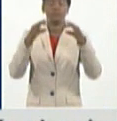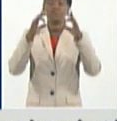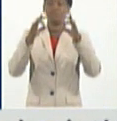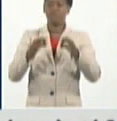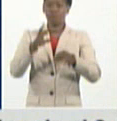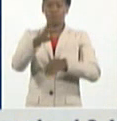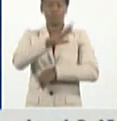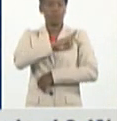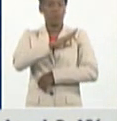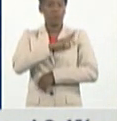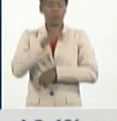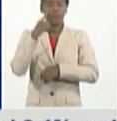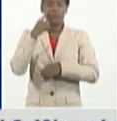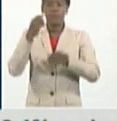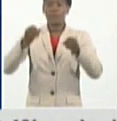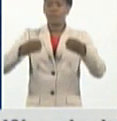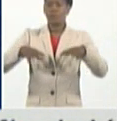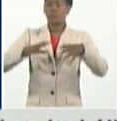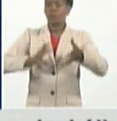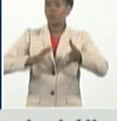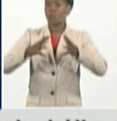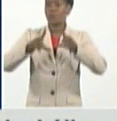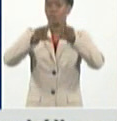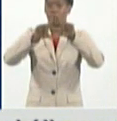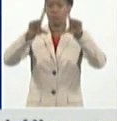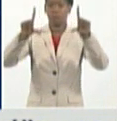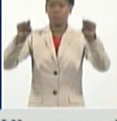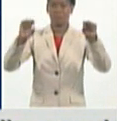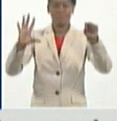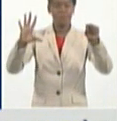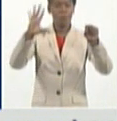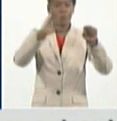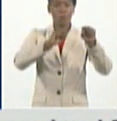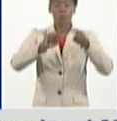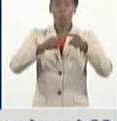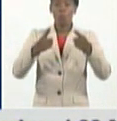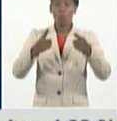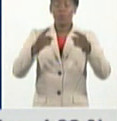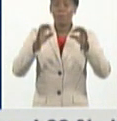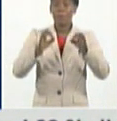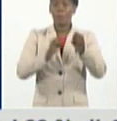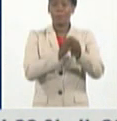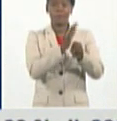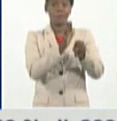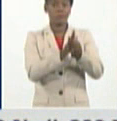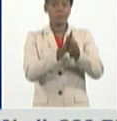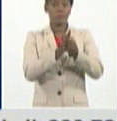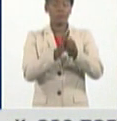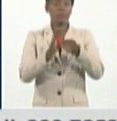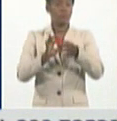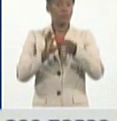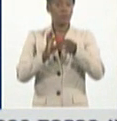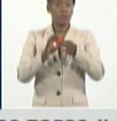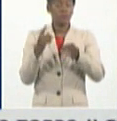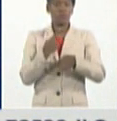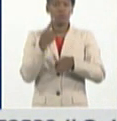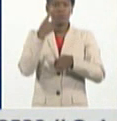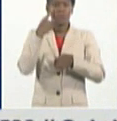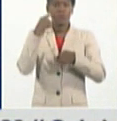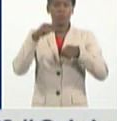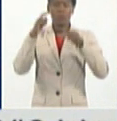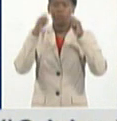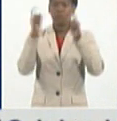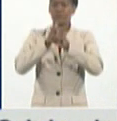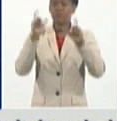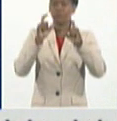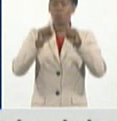situación muy compleja en nuestro país desde el punto de vista epidemiológico, cifras alarmantes que